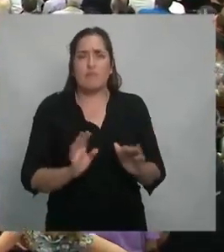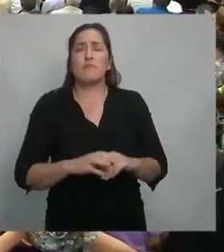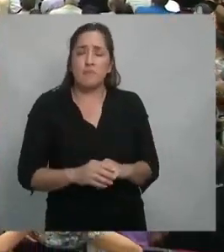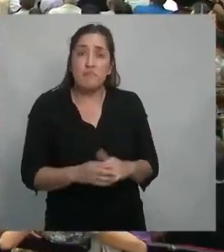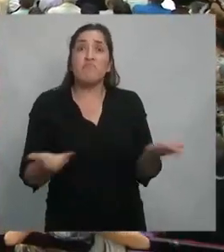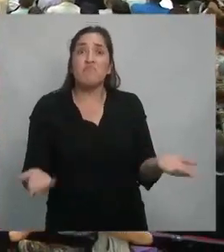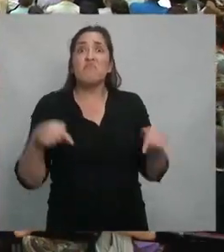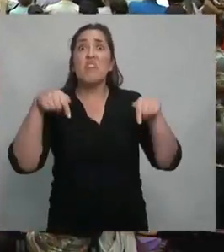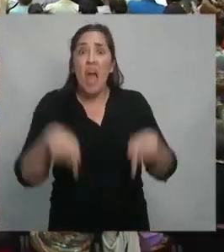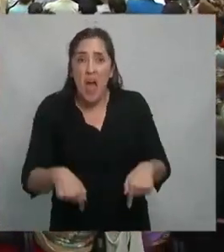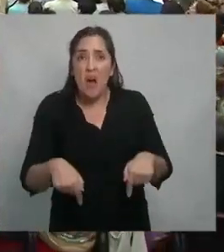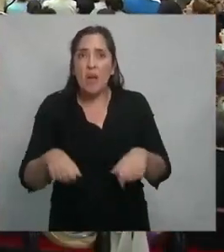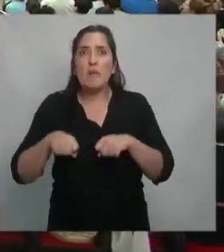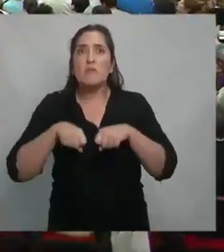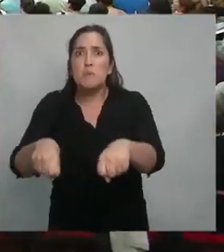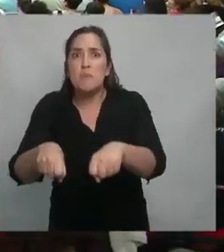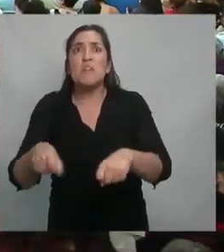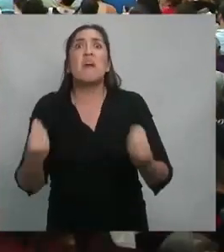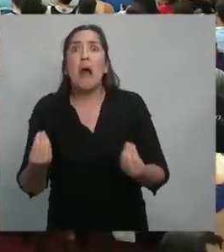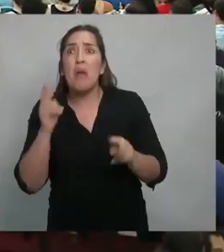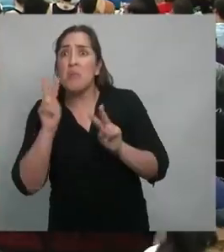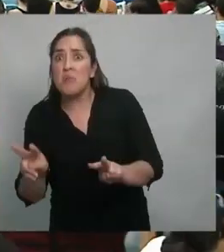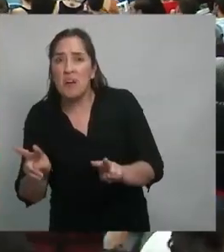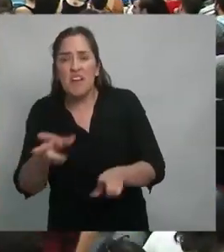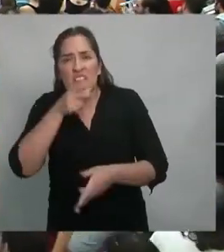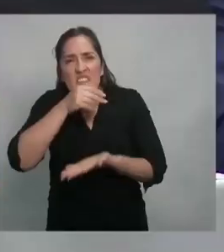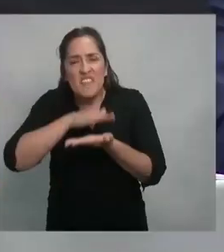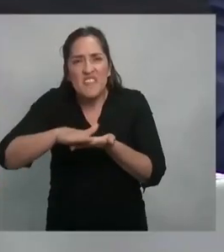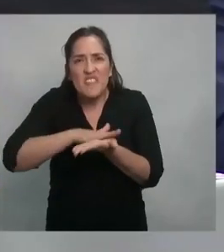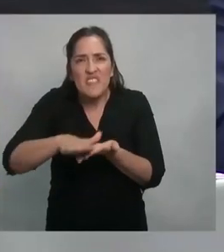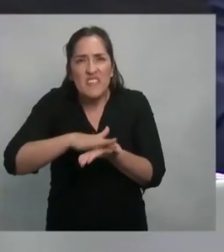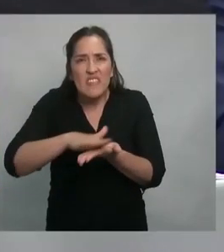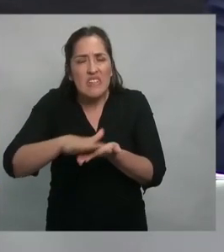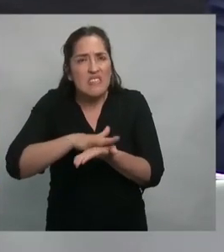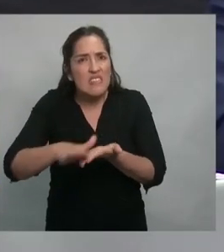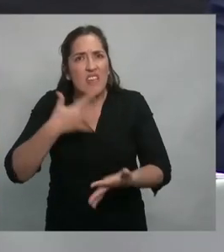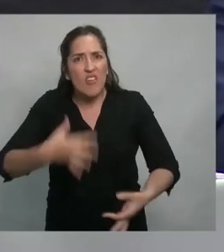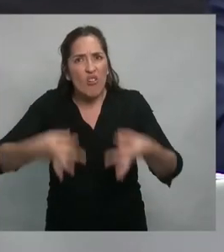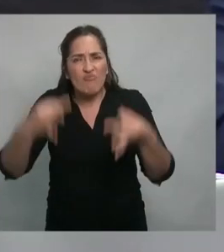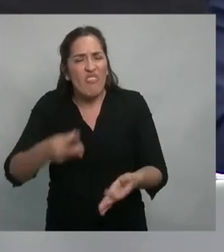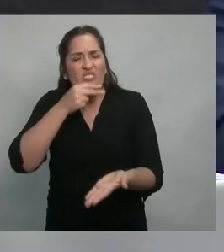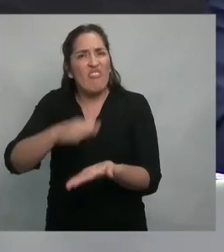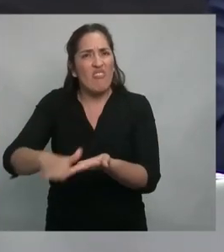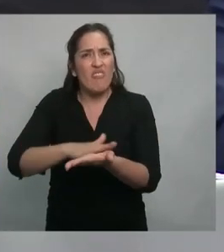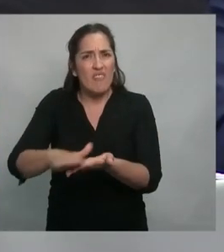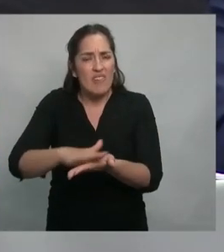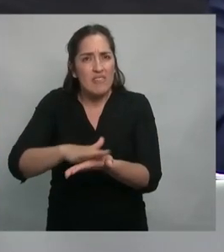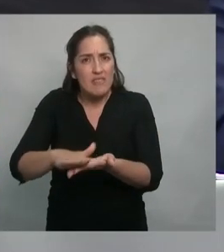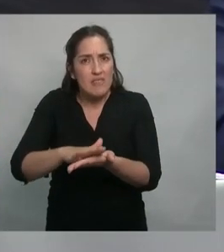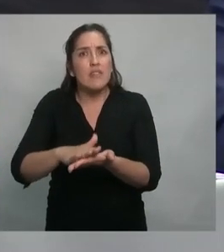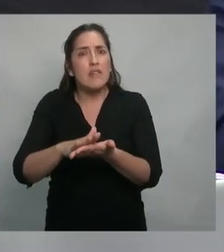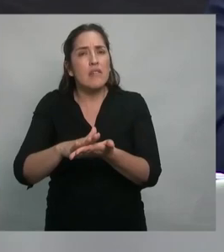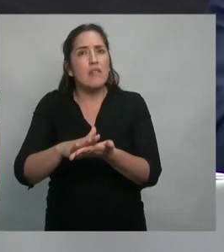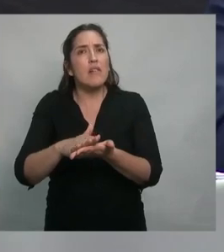Hoy los supermercados están vacíos, literalmente vacíos, y muchas